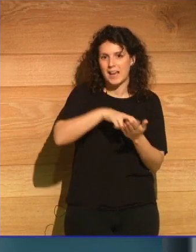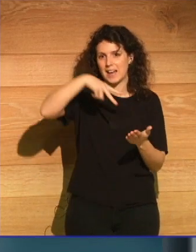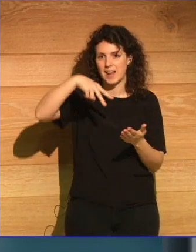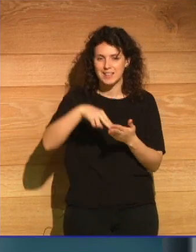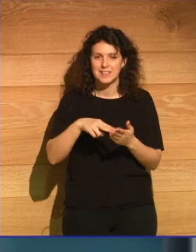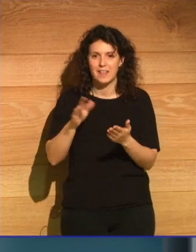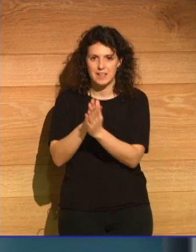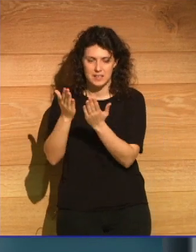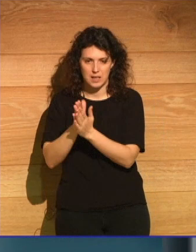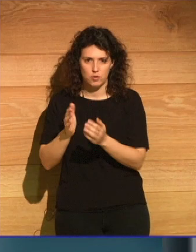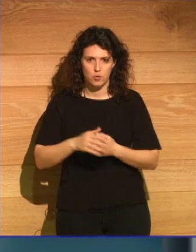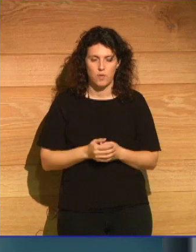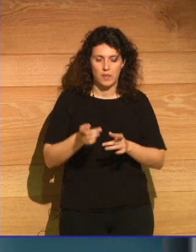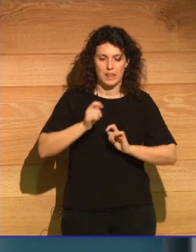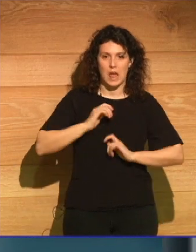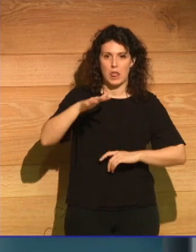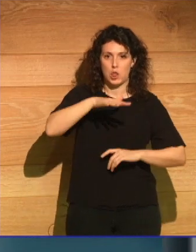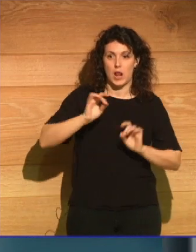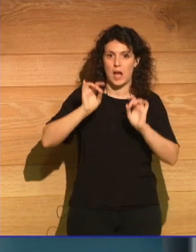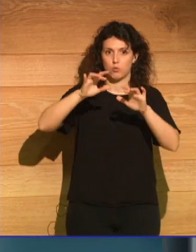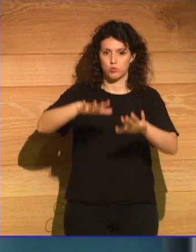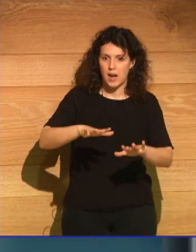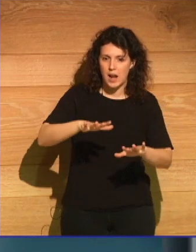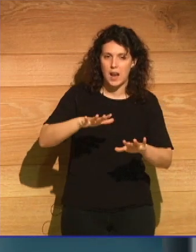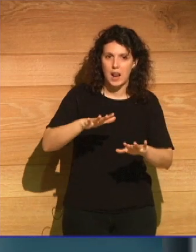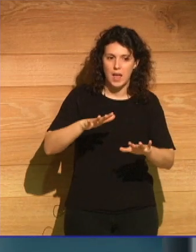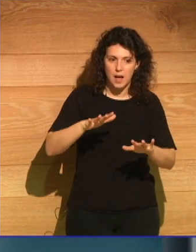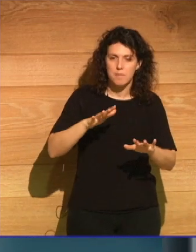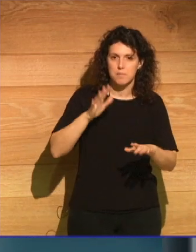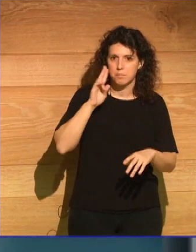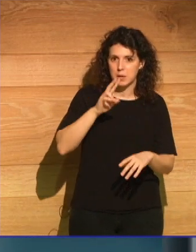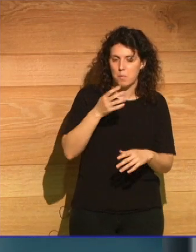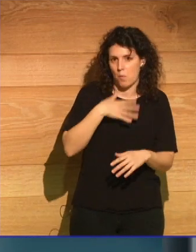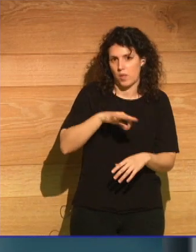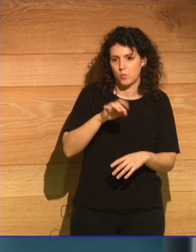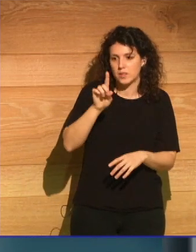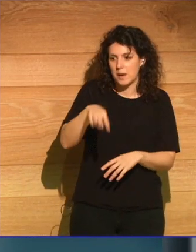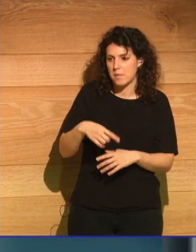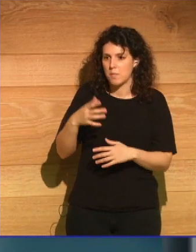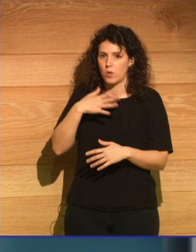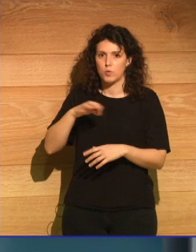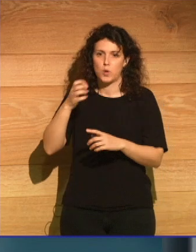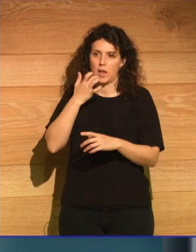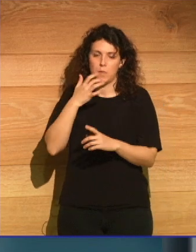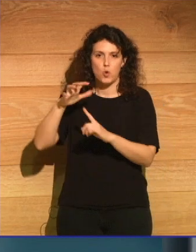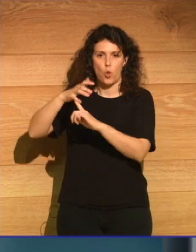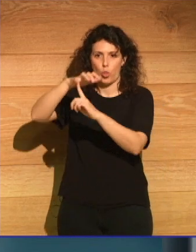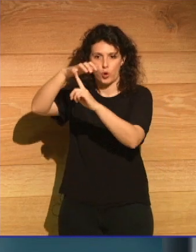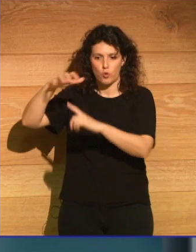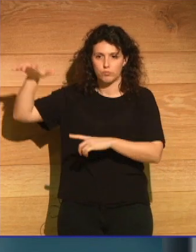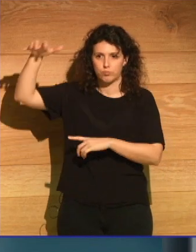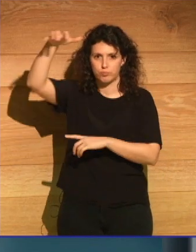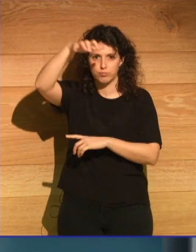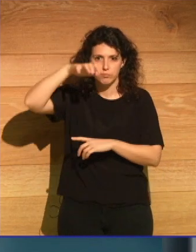a la gran barrera de coral en Australia, como nos lleva a contemplar desde la altura de un dron, una ciudad minera